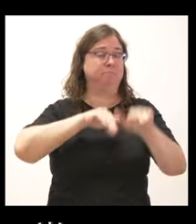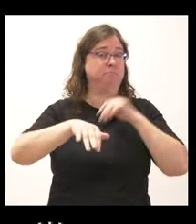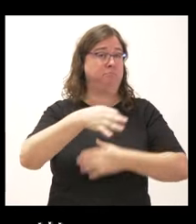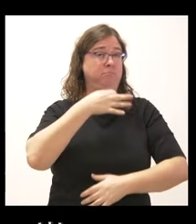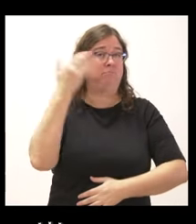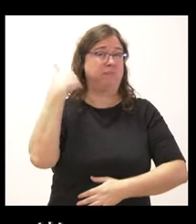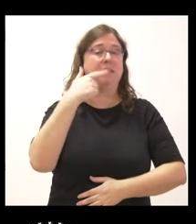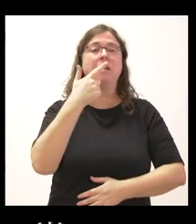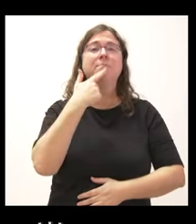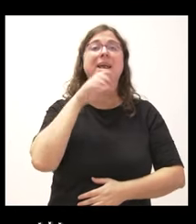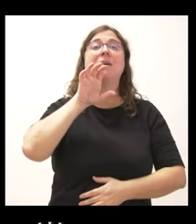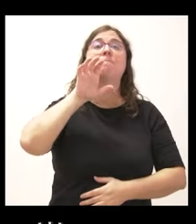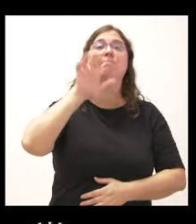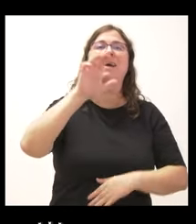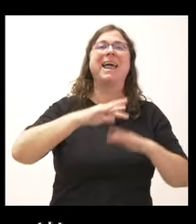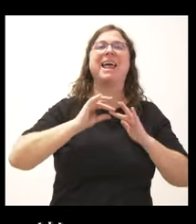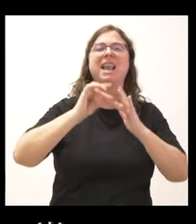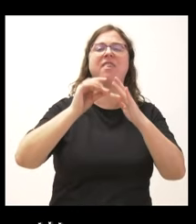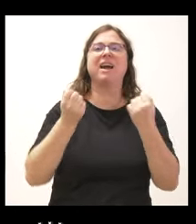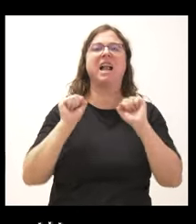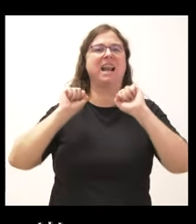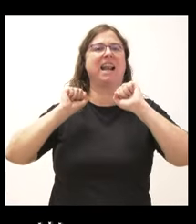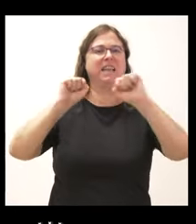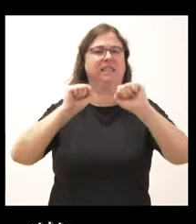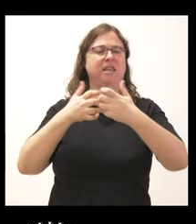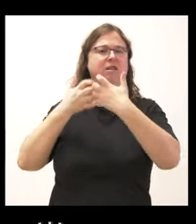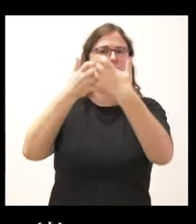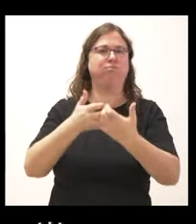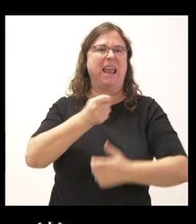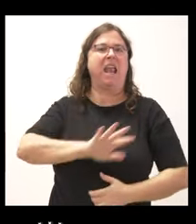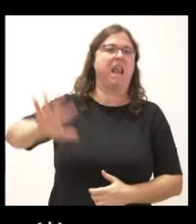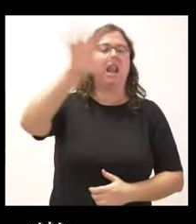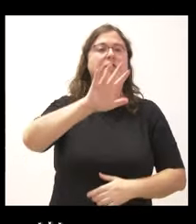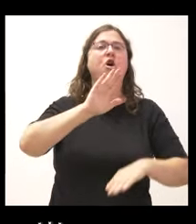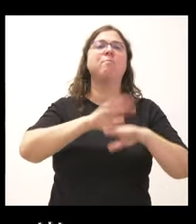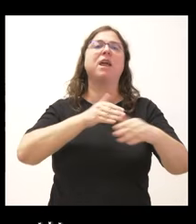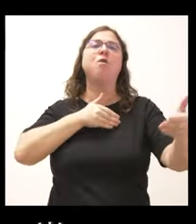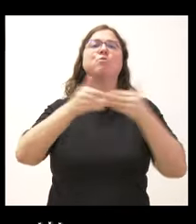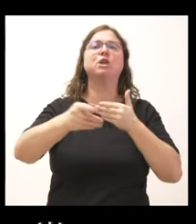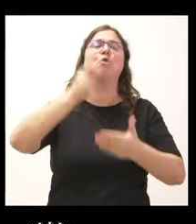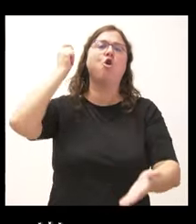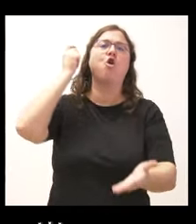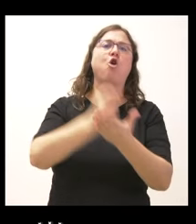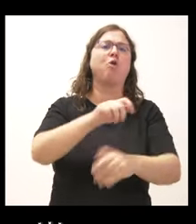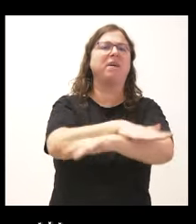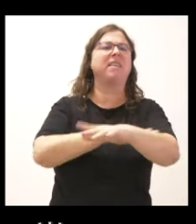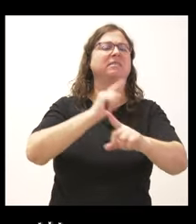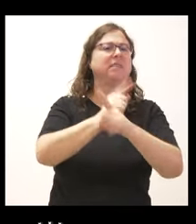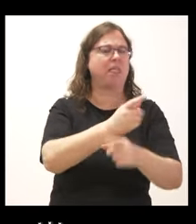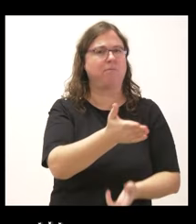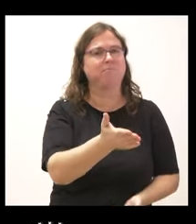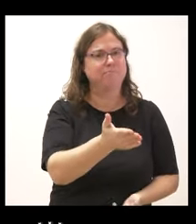a los compatriotas para que lideren una gran resistencia y reacción nacional frente al próximo golpe de Estado. No sé si esta es una posición